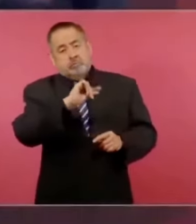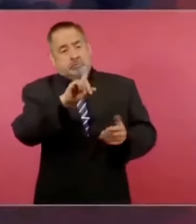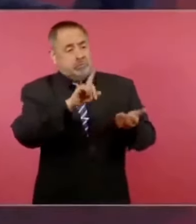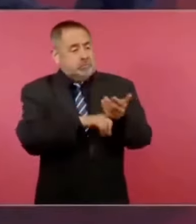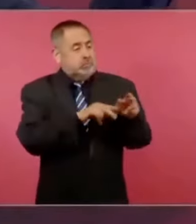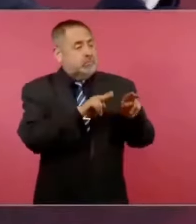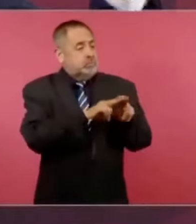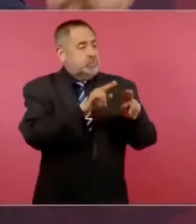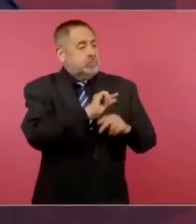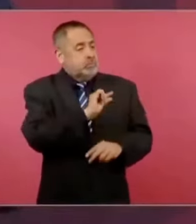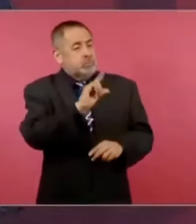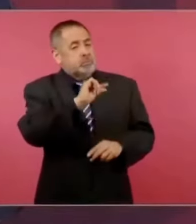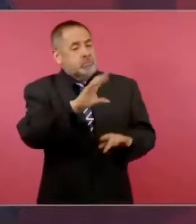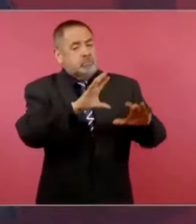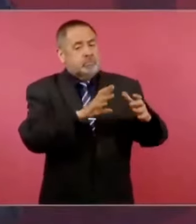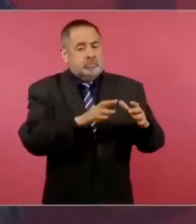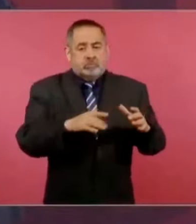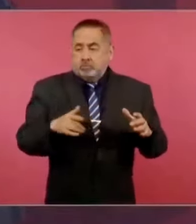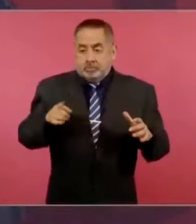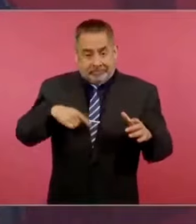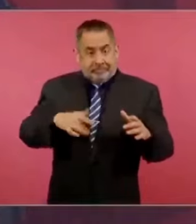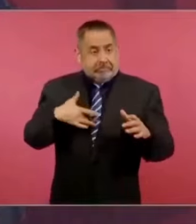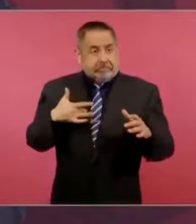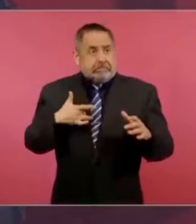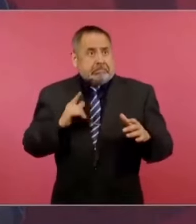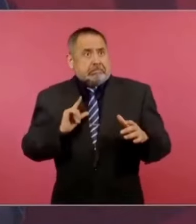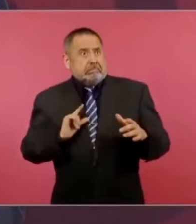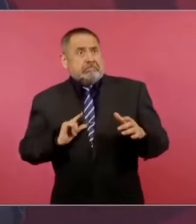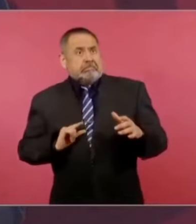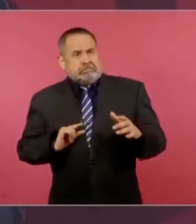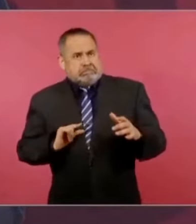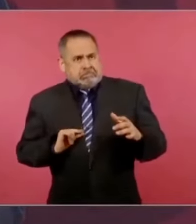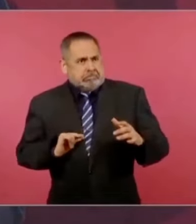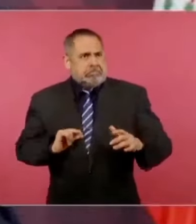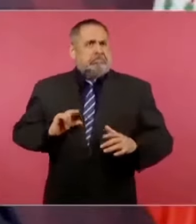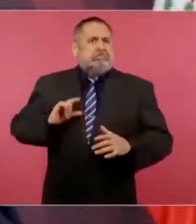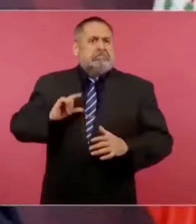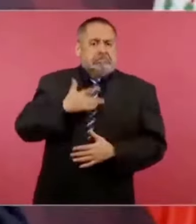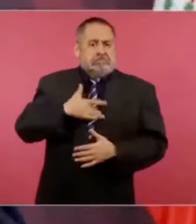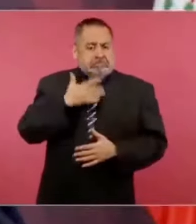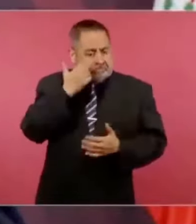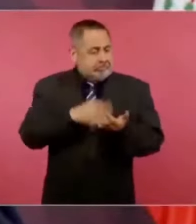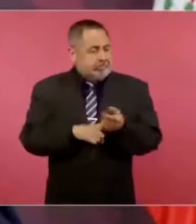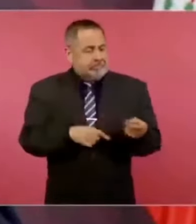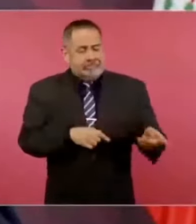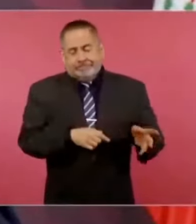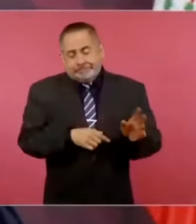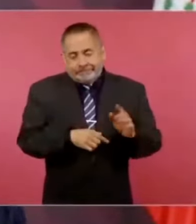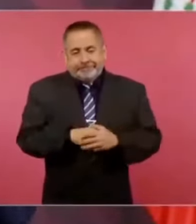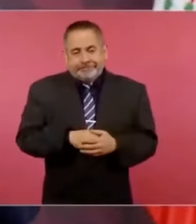nieto de no sé quién, es de abolengo.